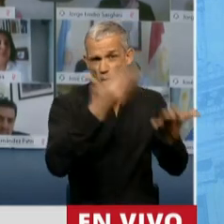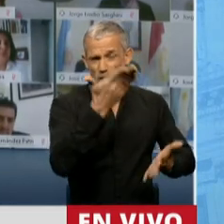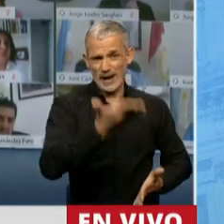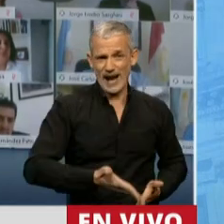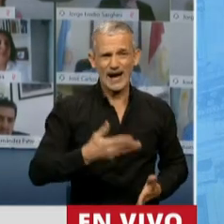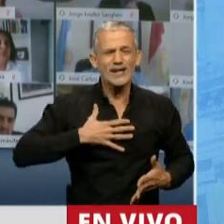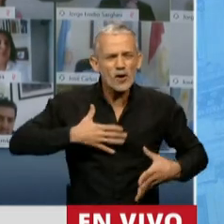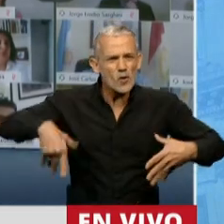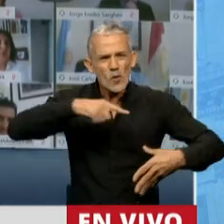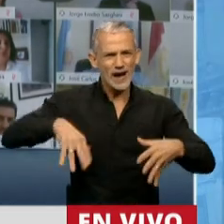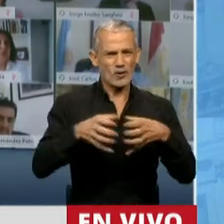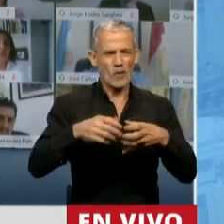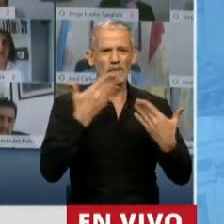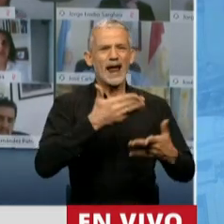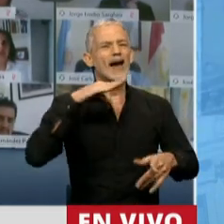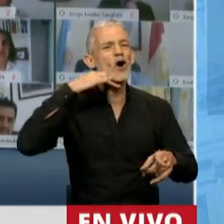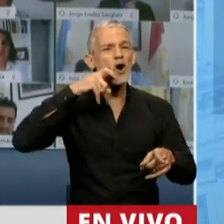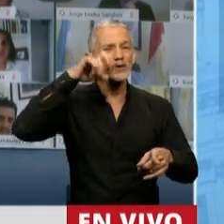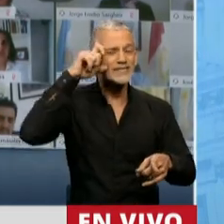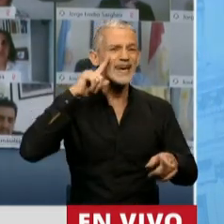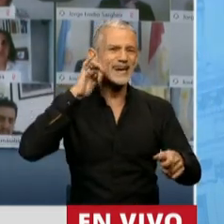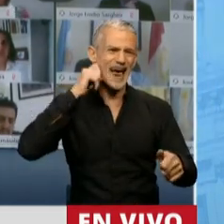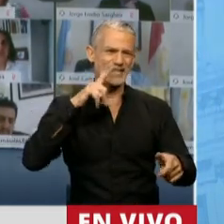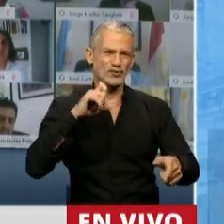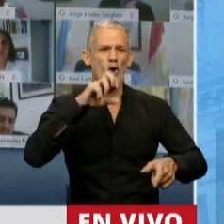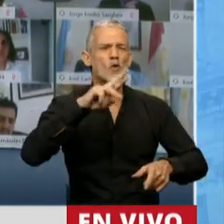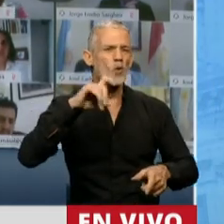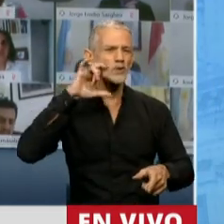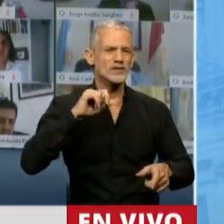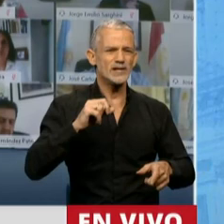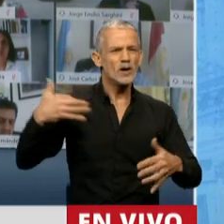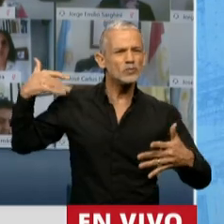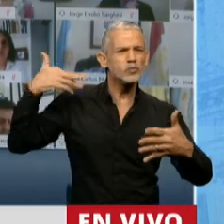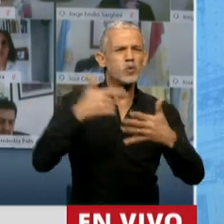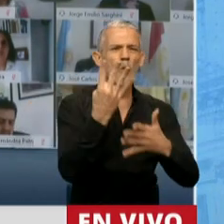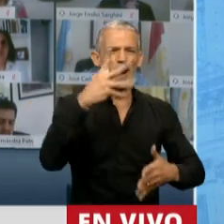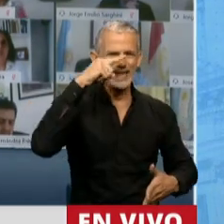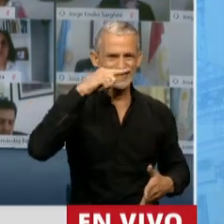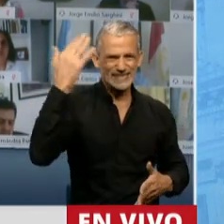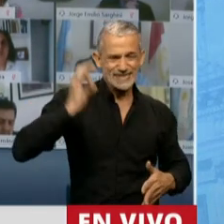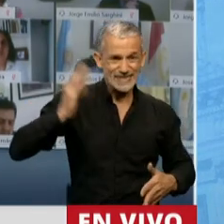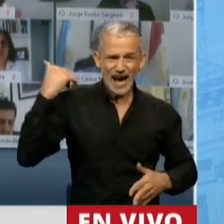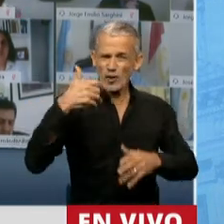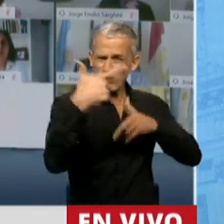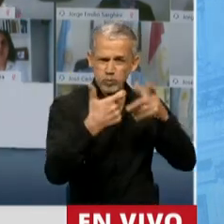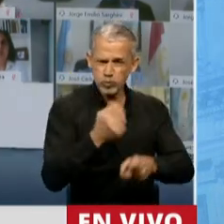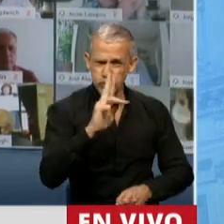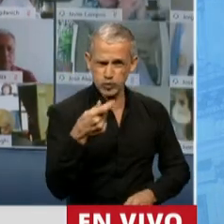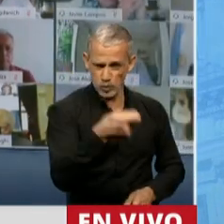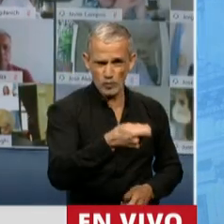y es nuestro homenaje a José Ignacio Rucci a 47 años de su asesinato vil.